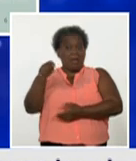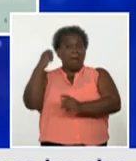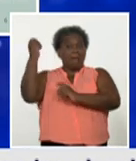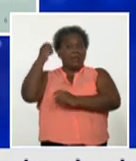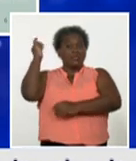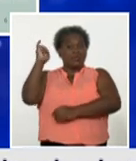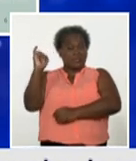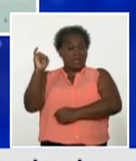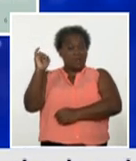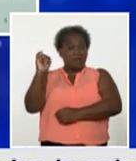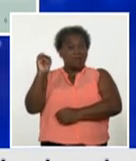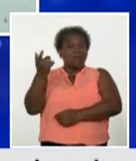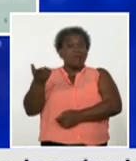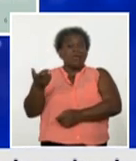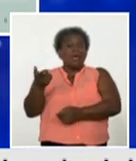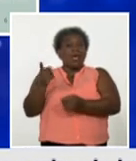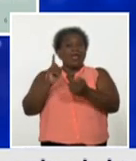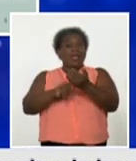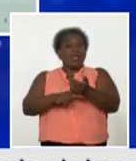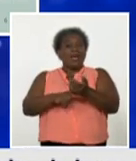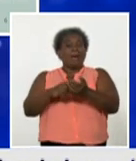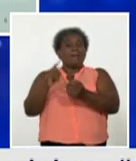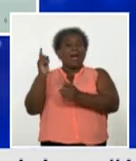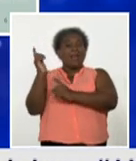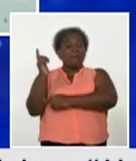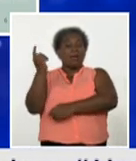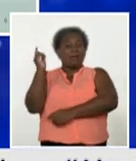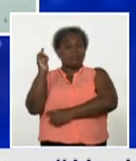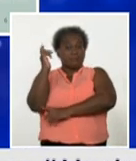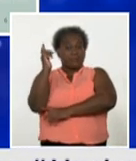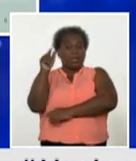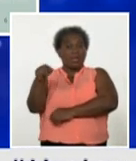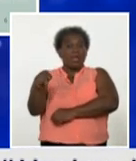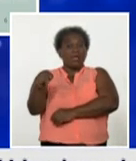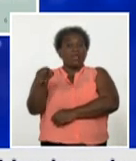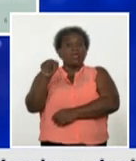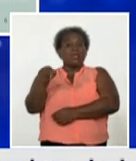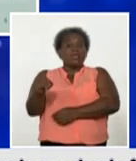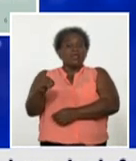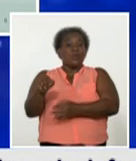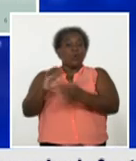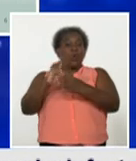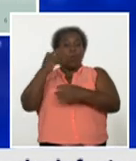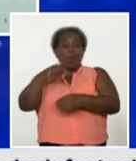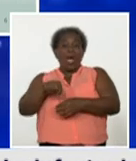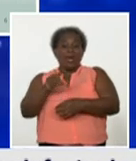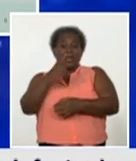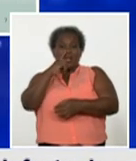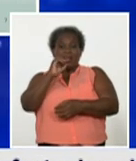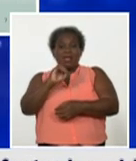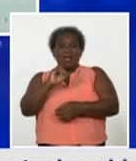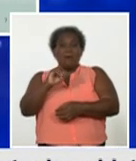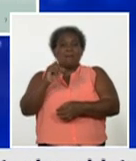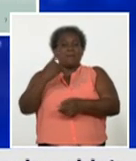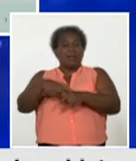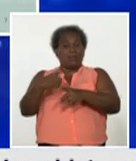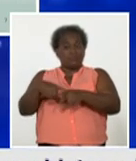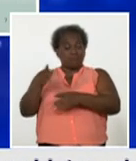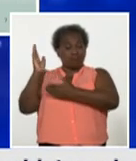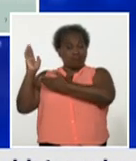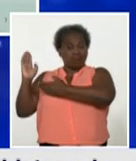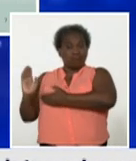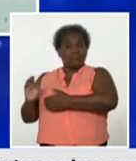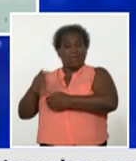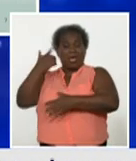uno Guane Los Palacios y Minas de Matahambre con uno cada uno Artemisa disminuye en